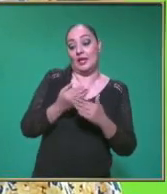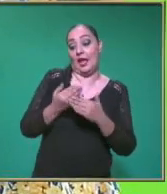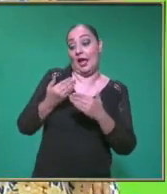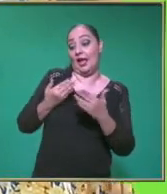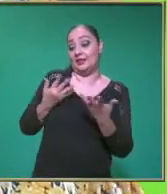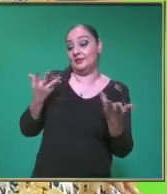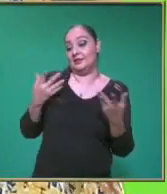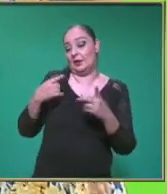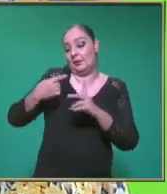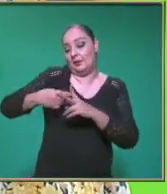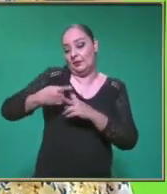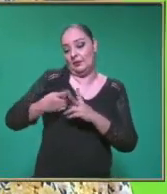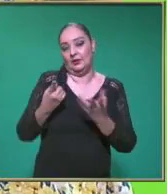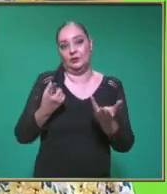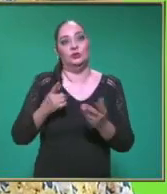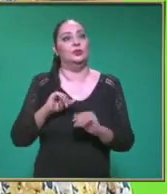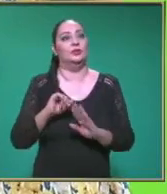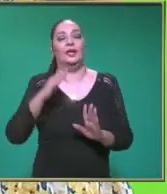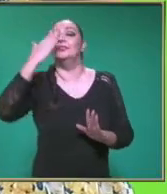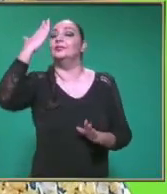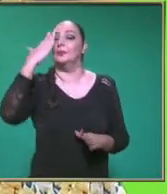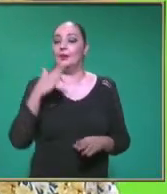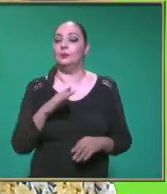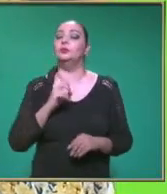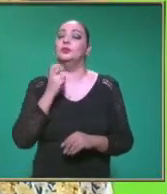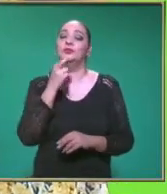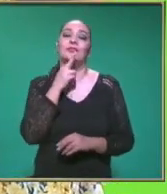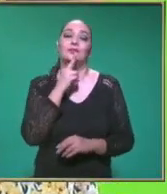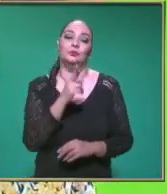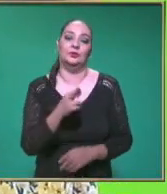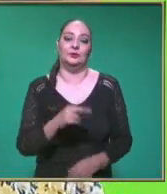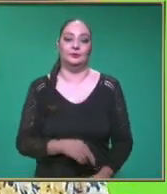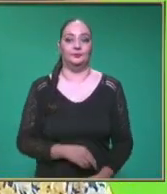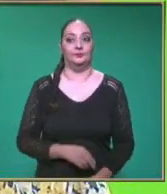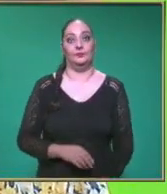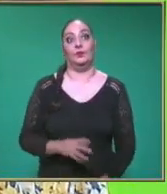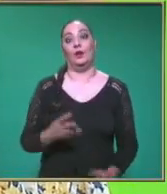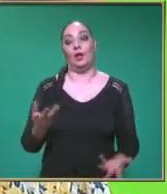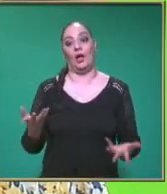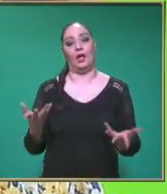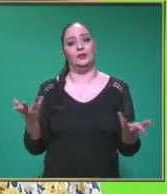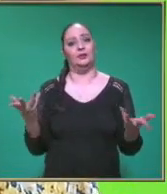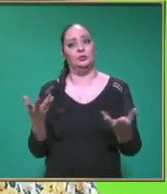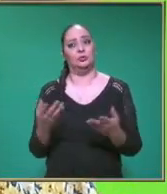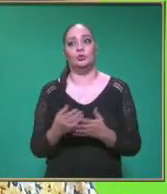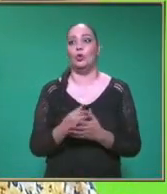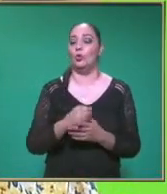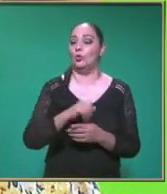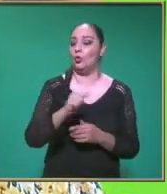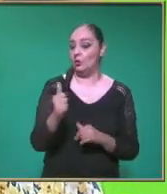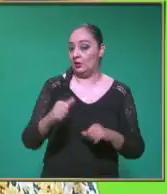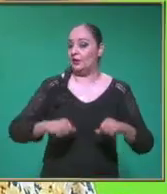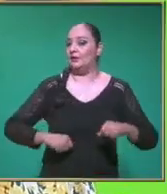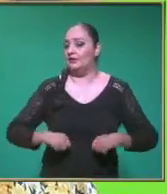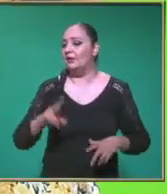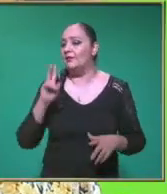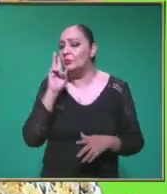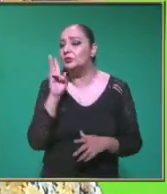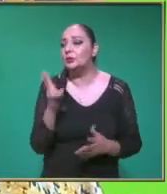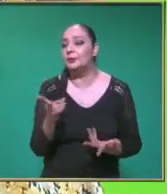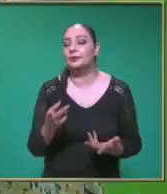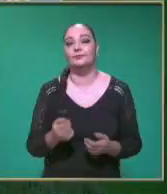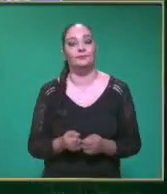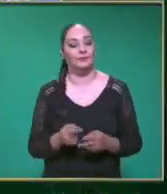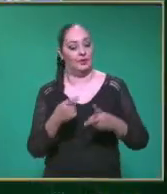realizar Nuestra operación Aquí sacamos Nosotros ese resultado Entonces maestra ¿Qué te parece Si checamos el otro? El siguiente